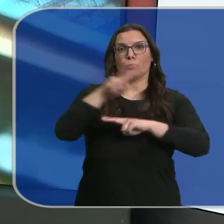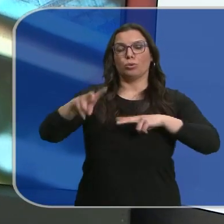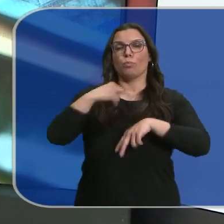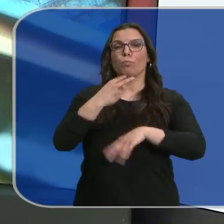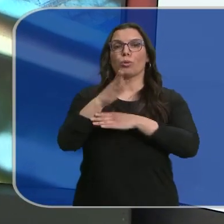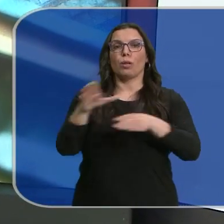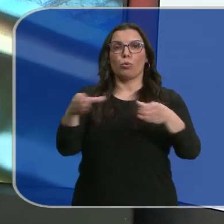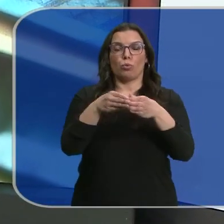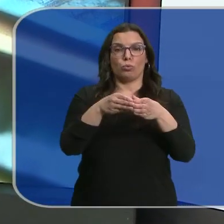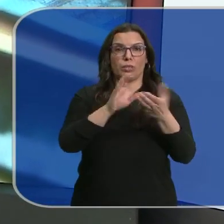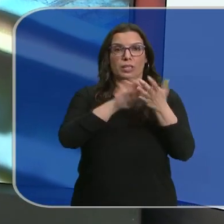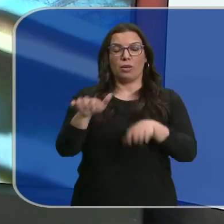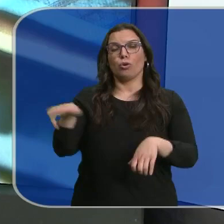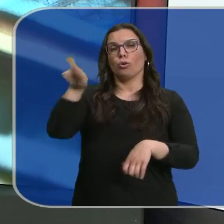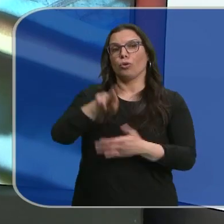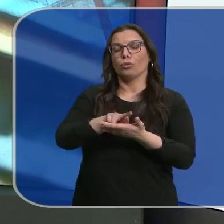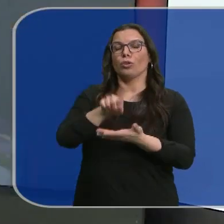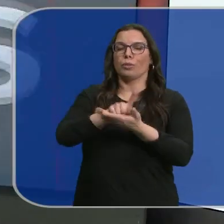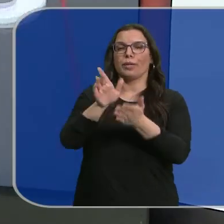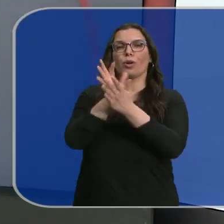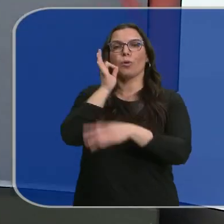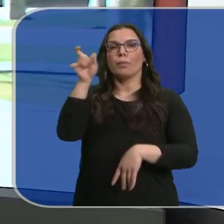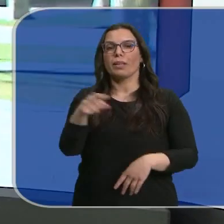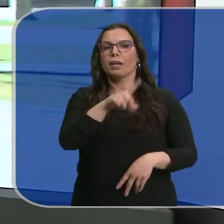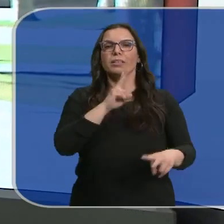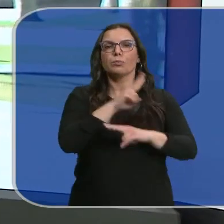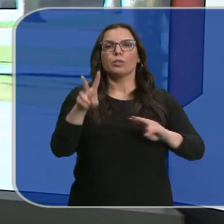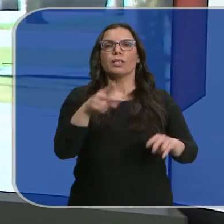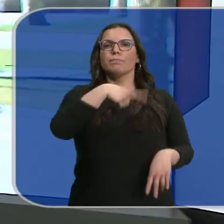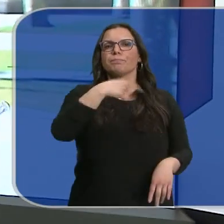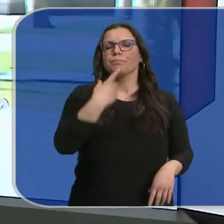portavoz del Ejecutivo. Volvemos contigo, Ana Rayaces. ¿Qué es lo que ha dicho la Junta?